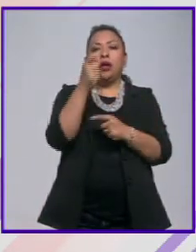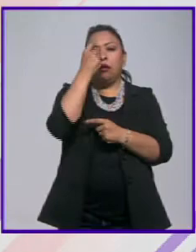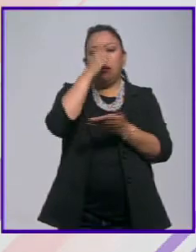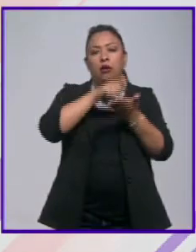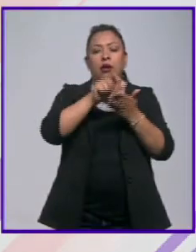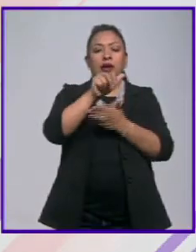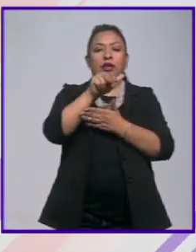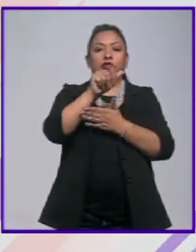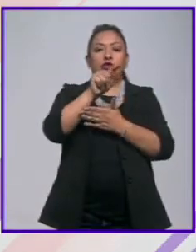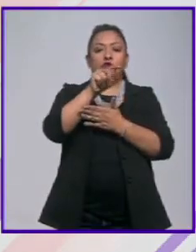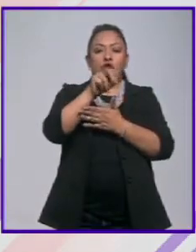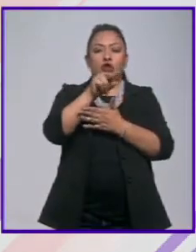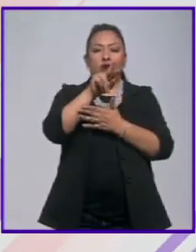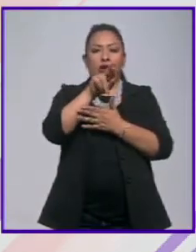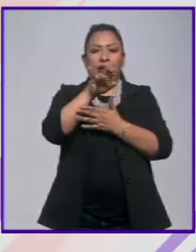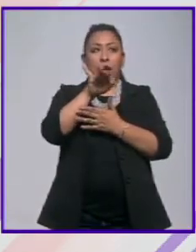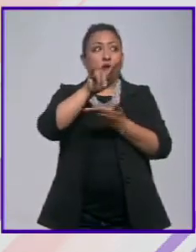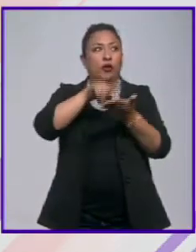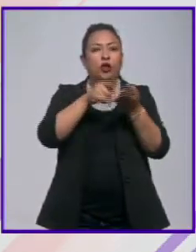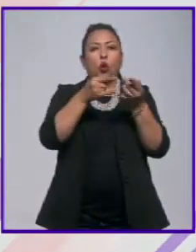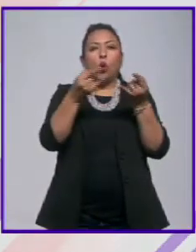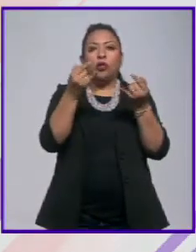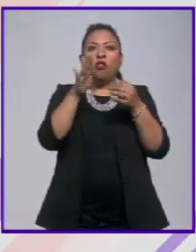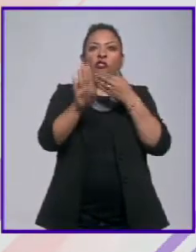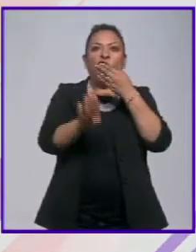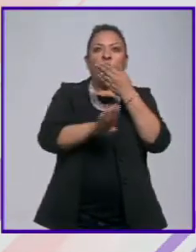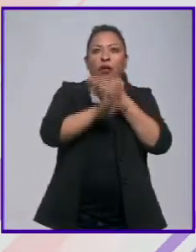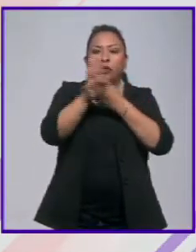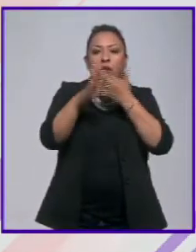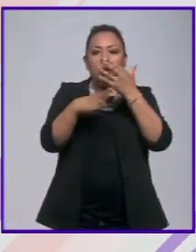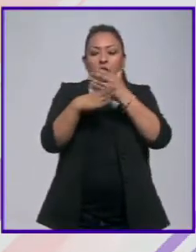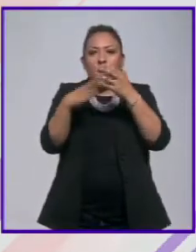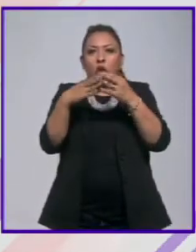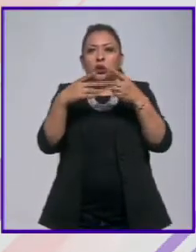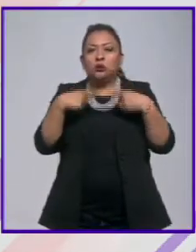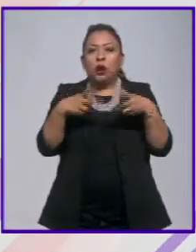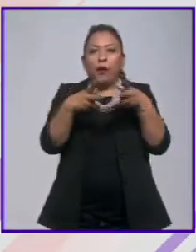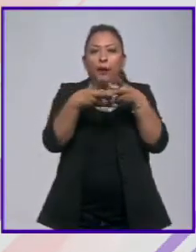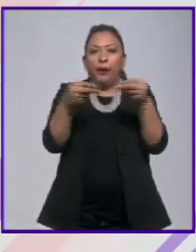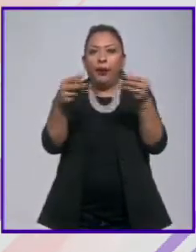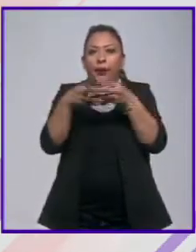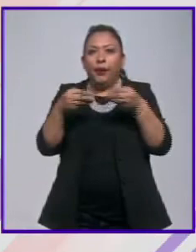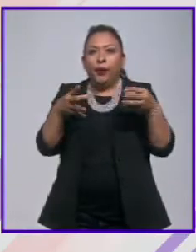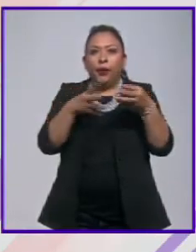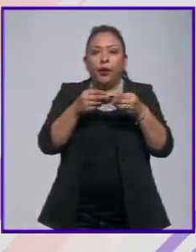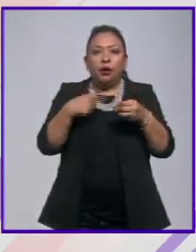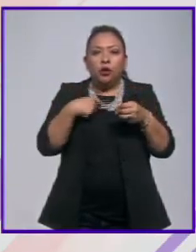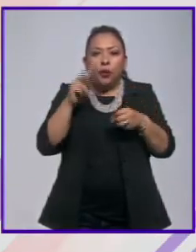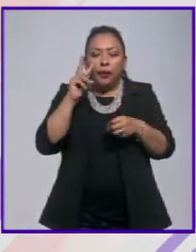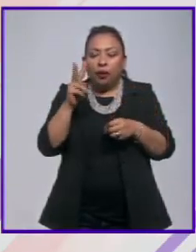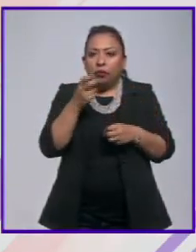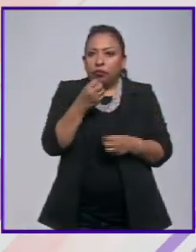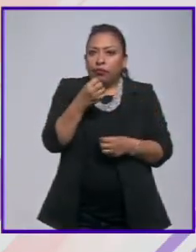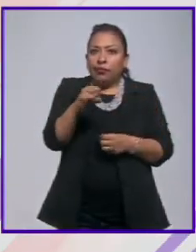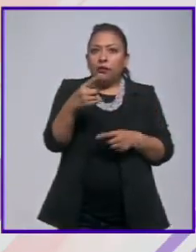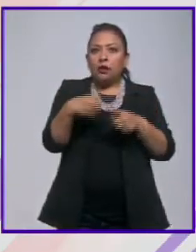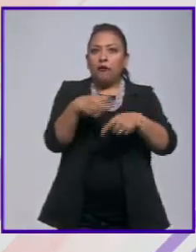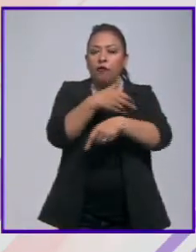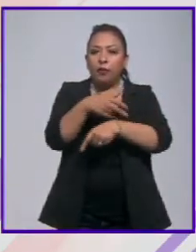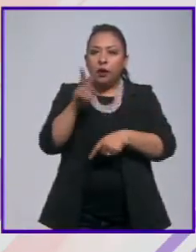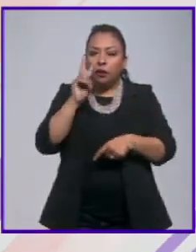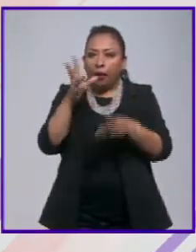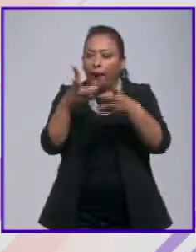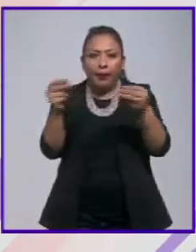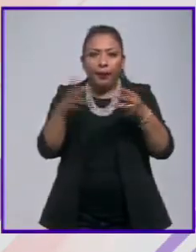Ramos Revillas en este cuento de fantasmas las cosas y las personas desaparecen ante la mirada incrédula de una familia